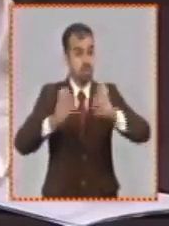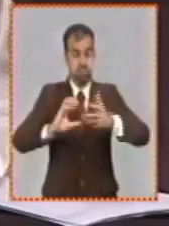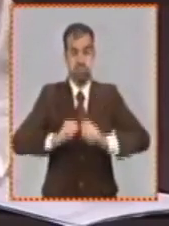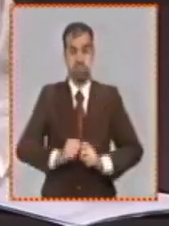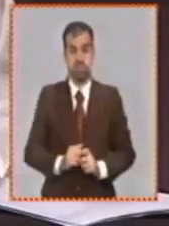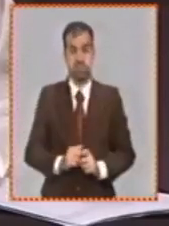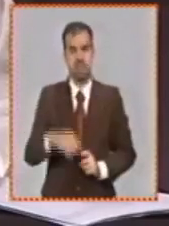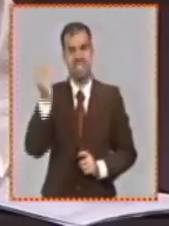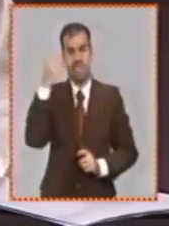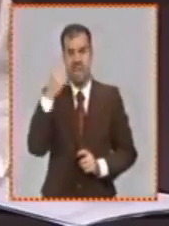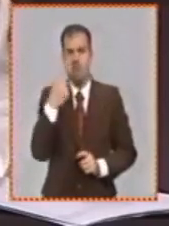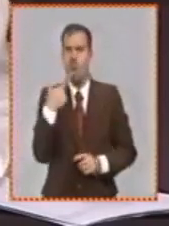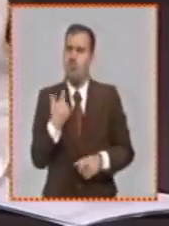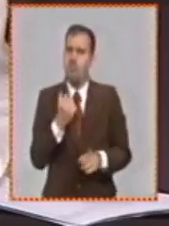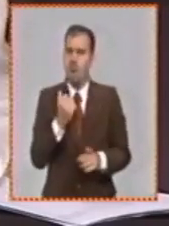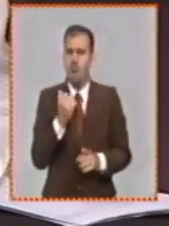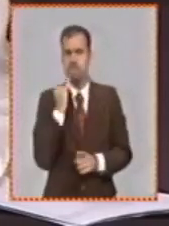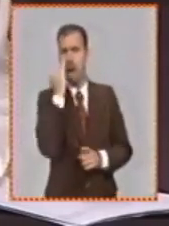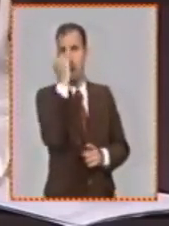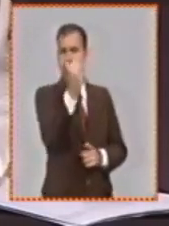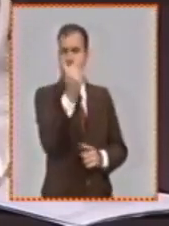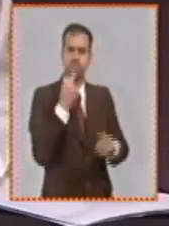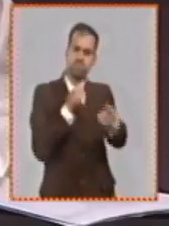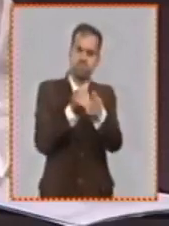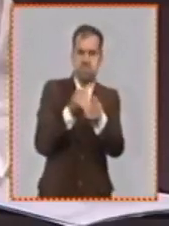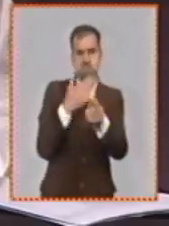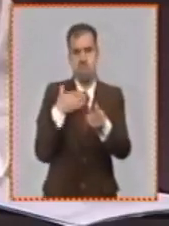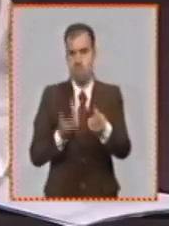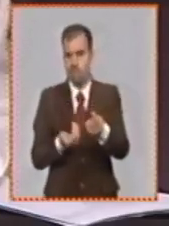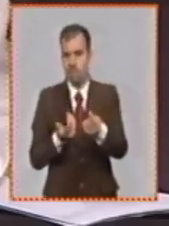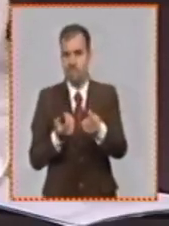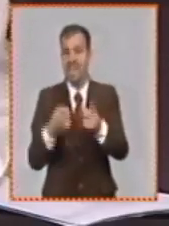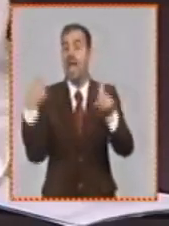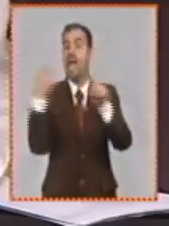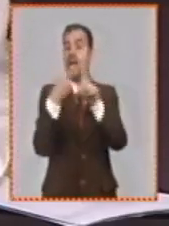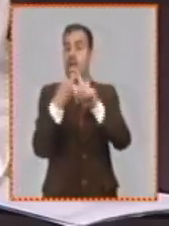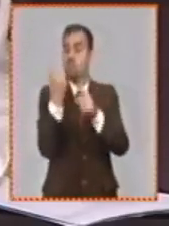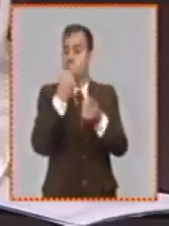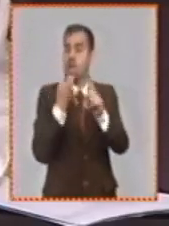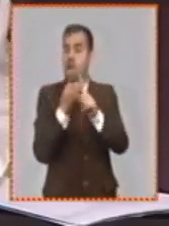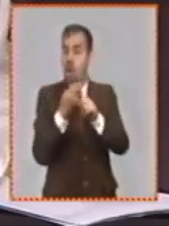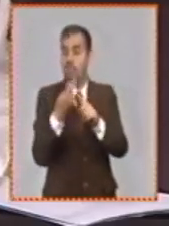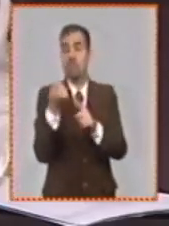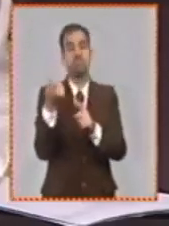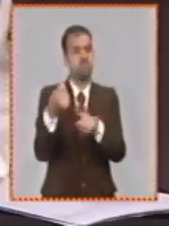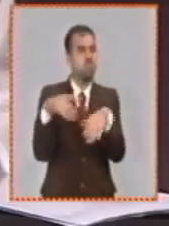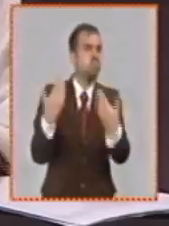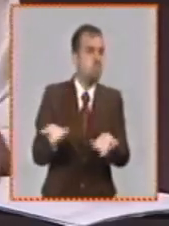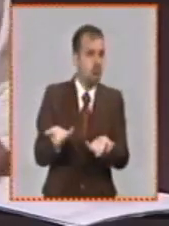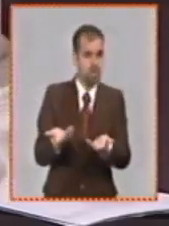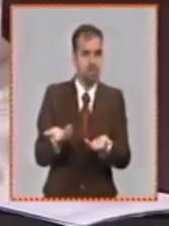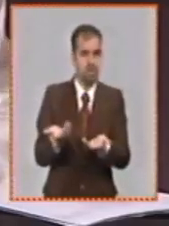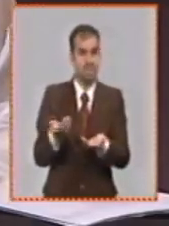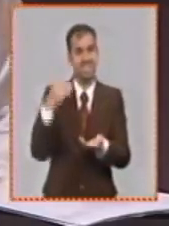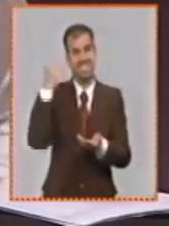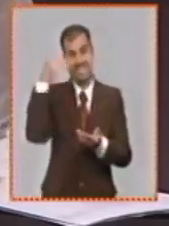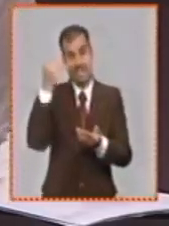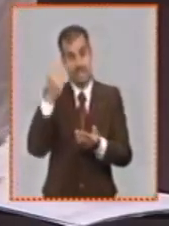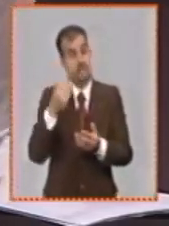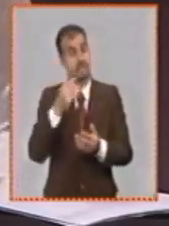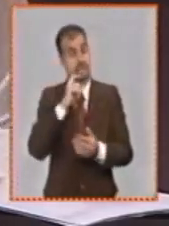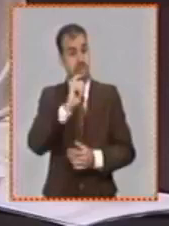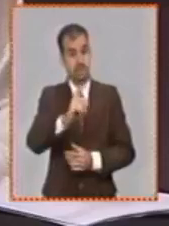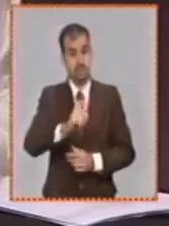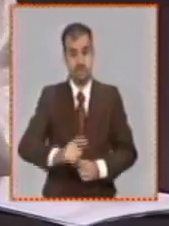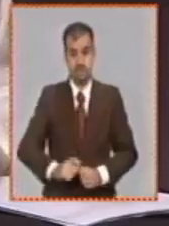mucha apreciación de las distancias el tipo de tarifa aplicar si es por kilómetro si es pasajero kilómetro o todo el detalle la complejidad que